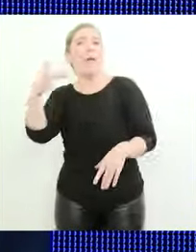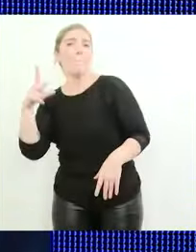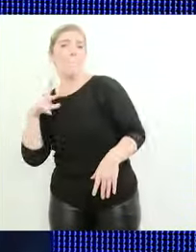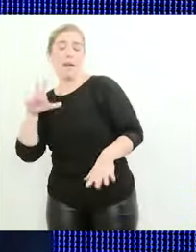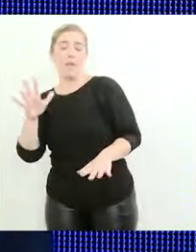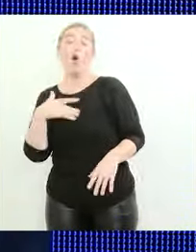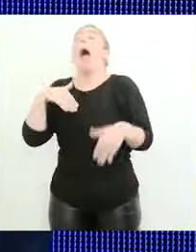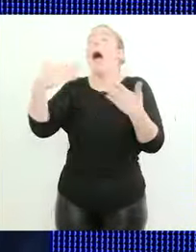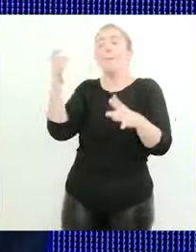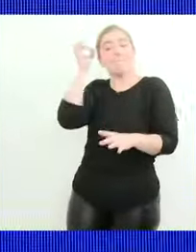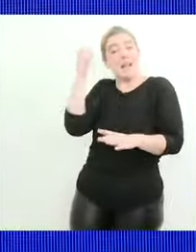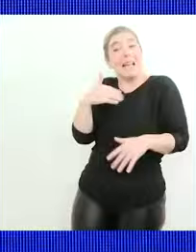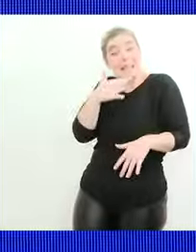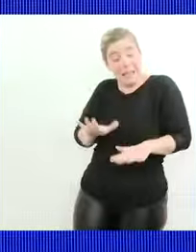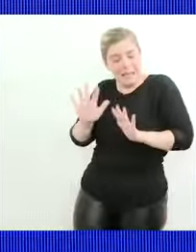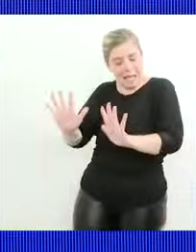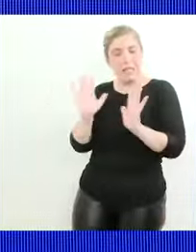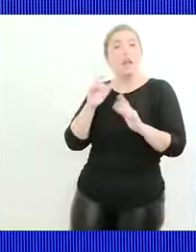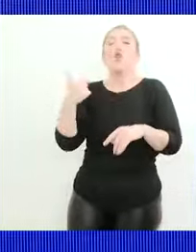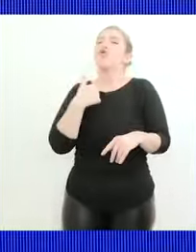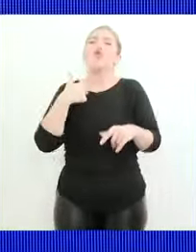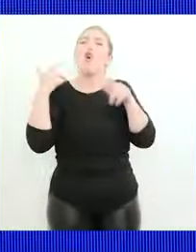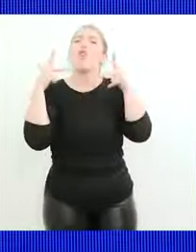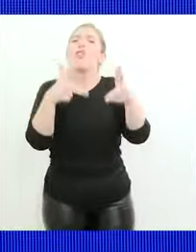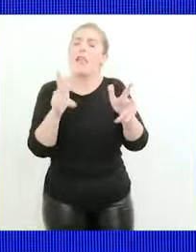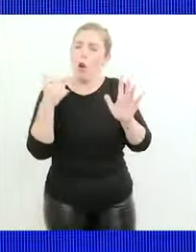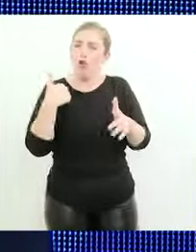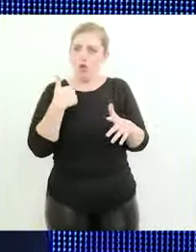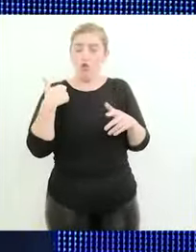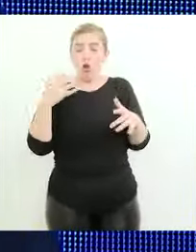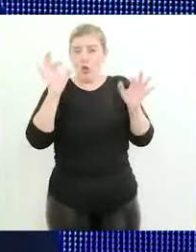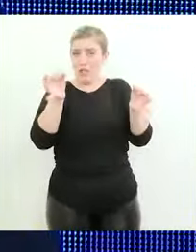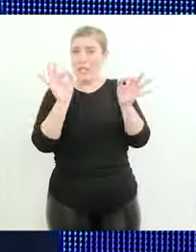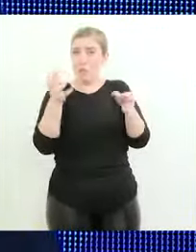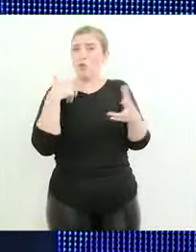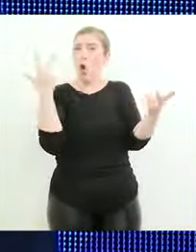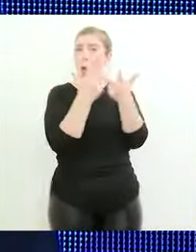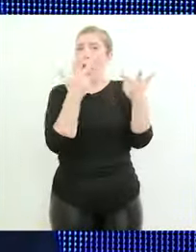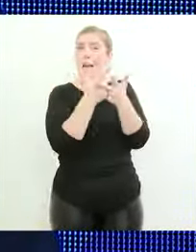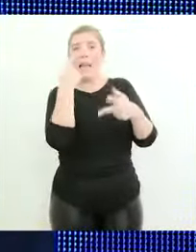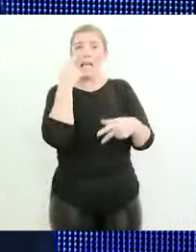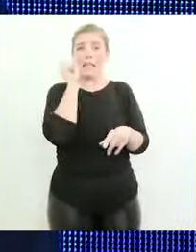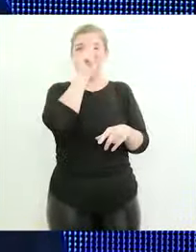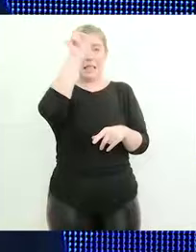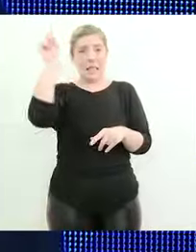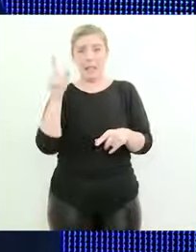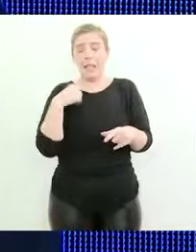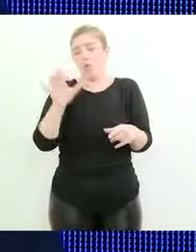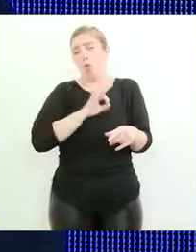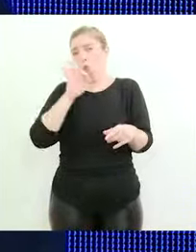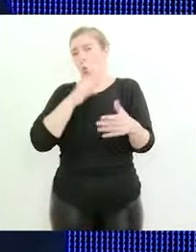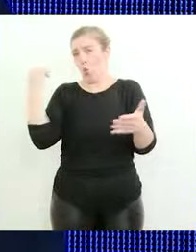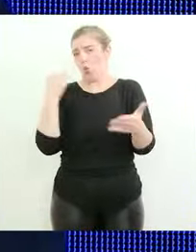entonces le entendí eso yo lo que le digo y me consta porque lo he hablado con los intendentes muchos años